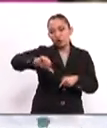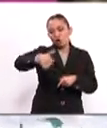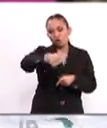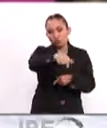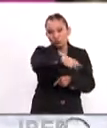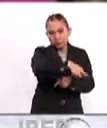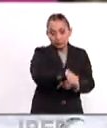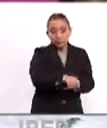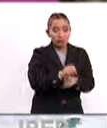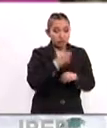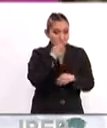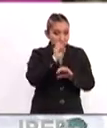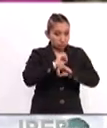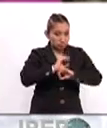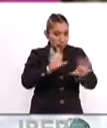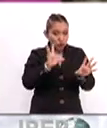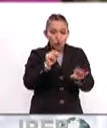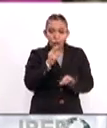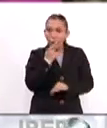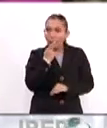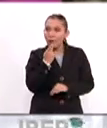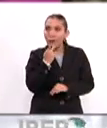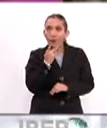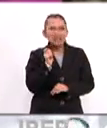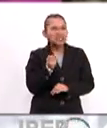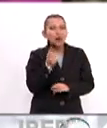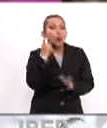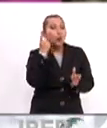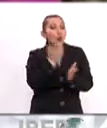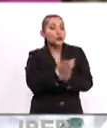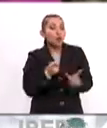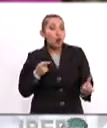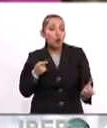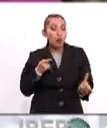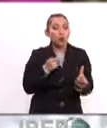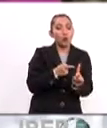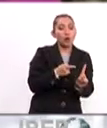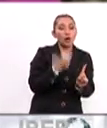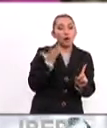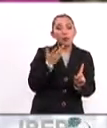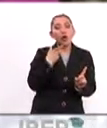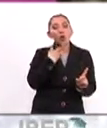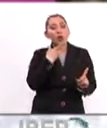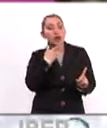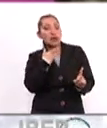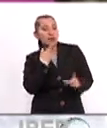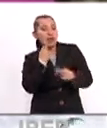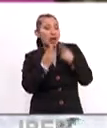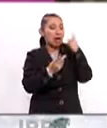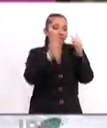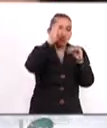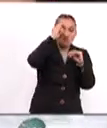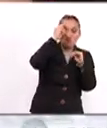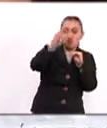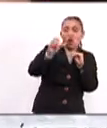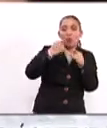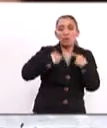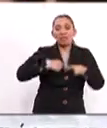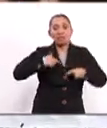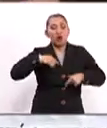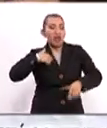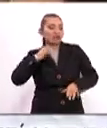Y aclaro, no me refiero solamente a políticos, intelectuales o